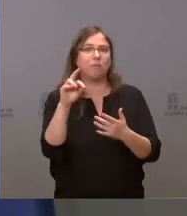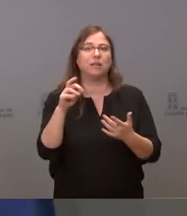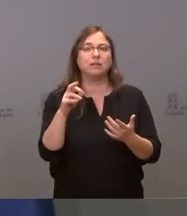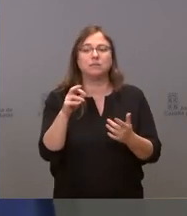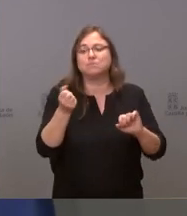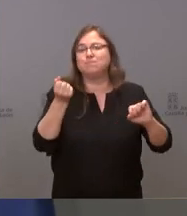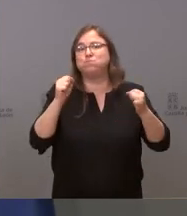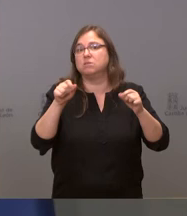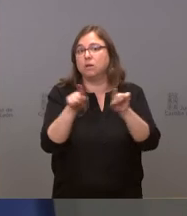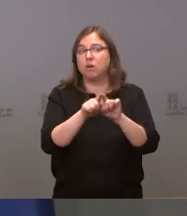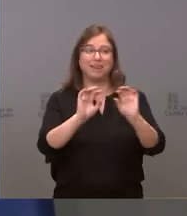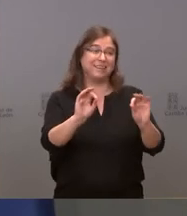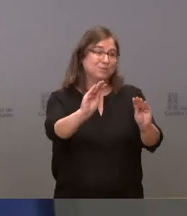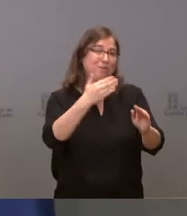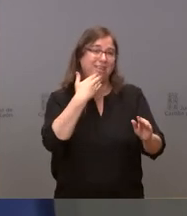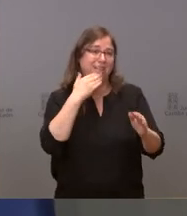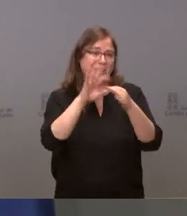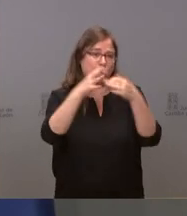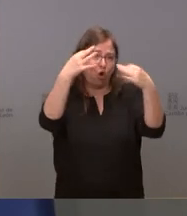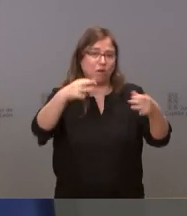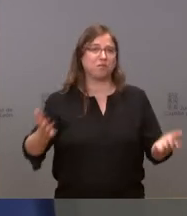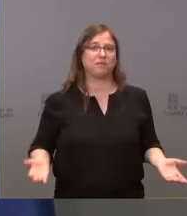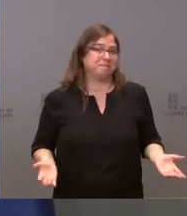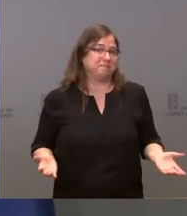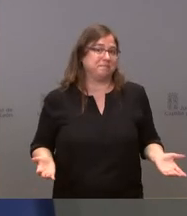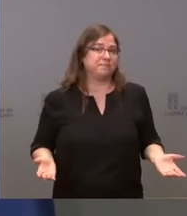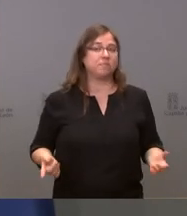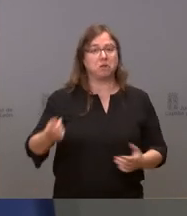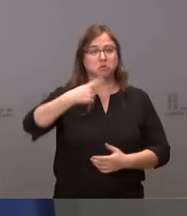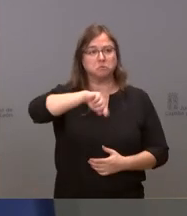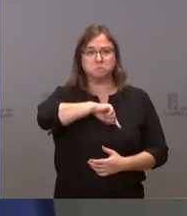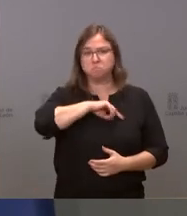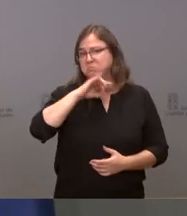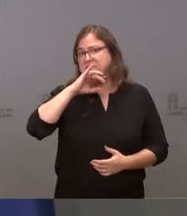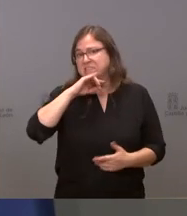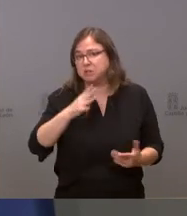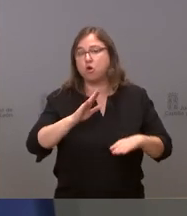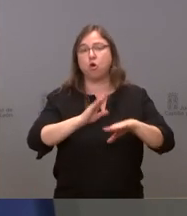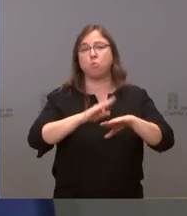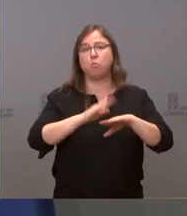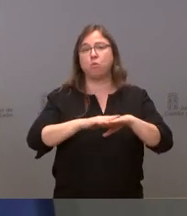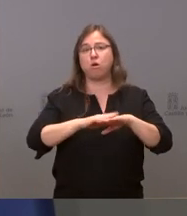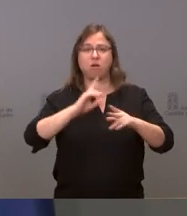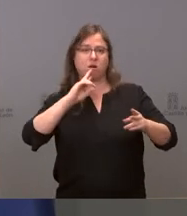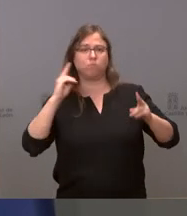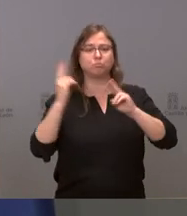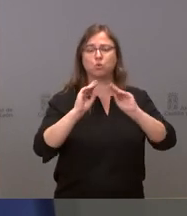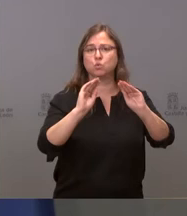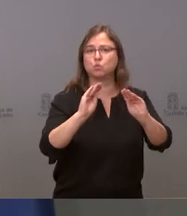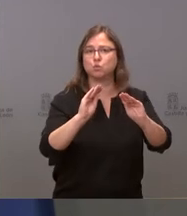comporta como es de esperar a esa edad. De hecho, estamos bastante satisfechos porque la reacción en los primeros días